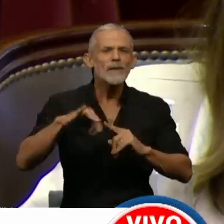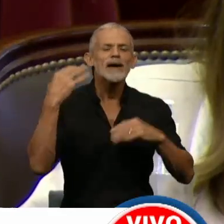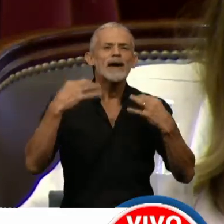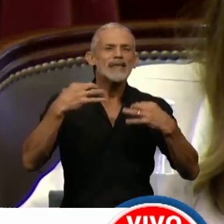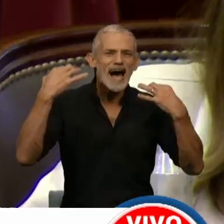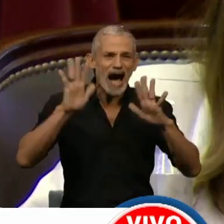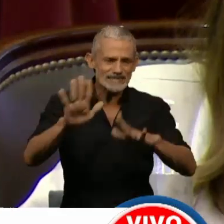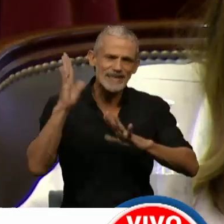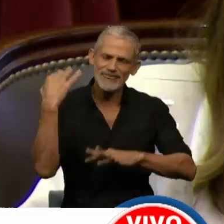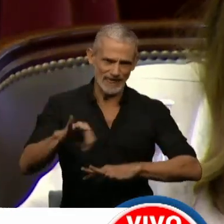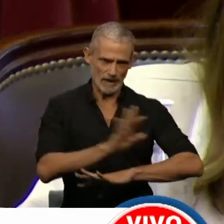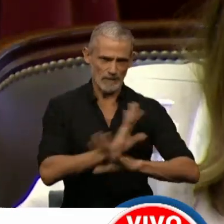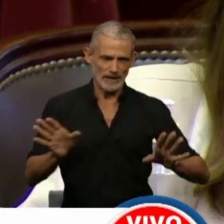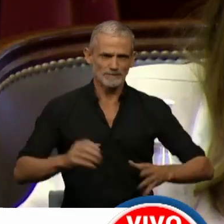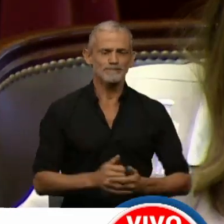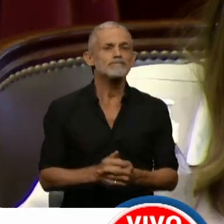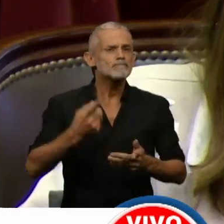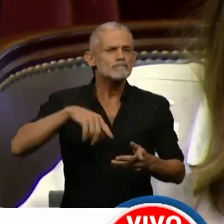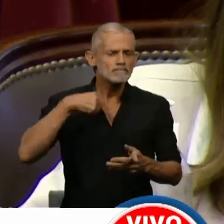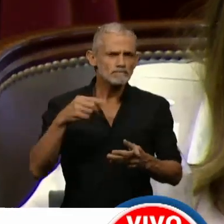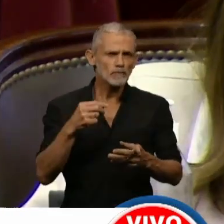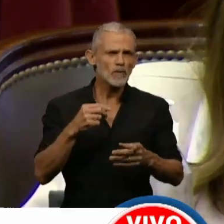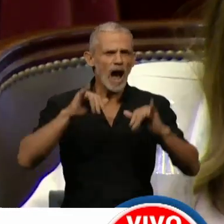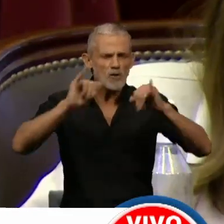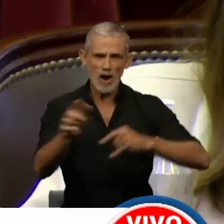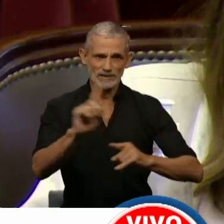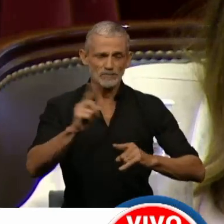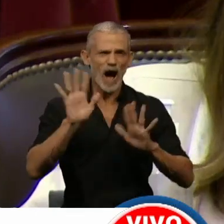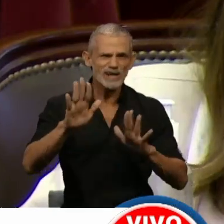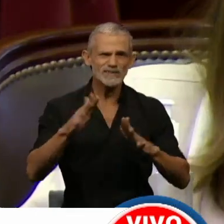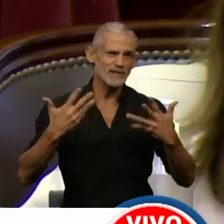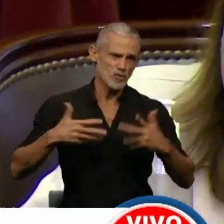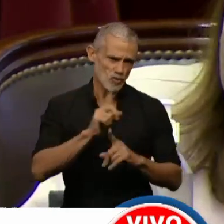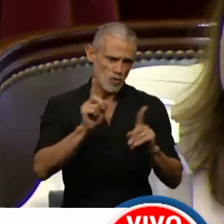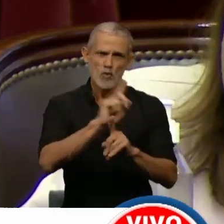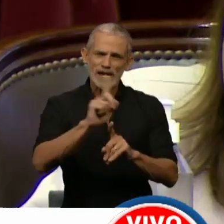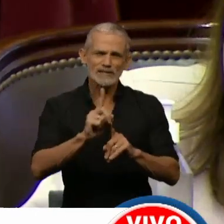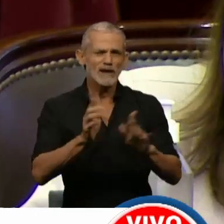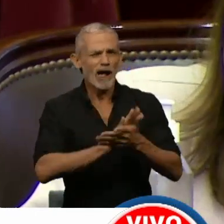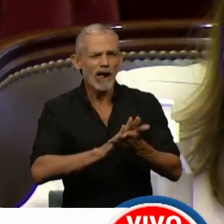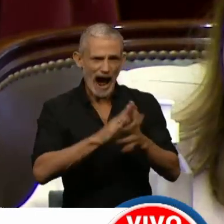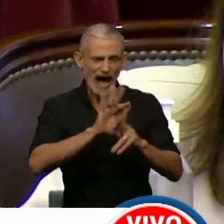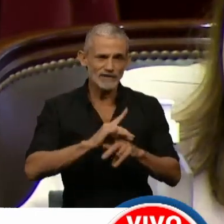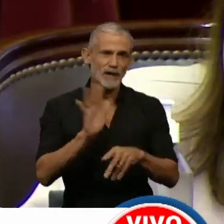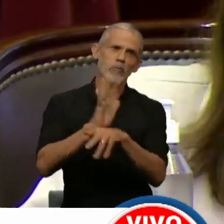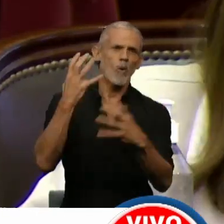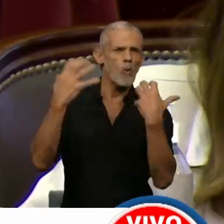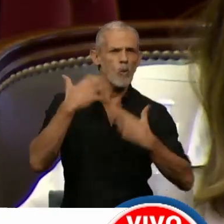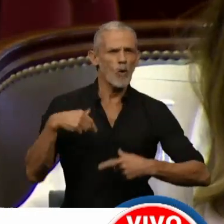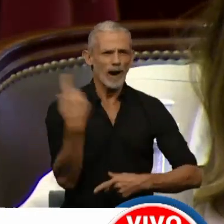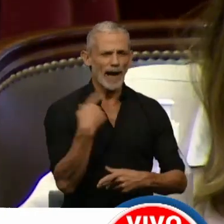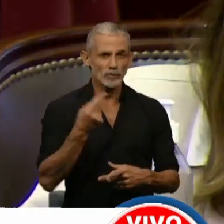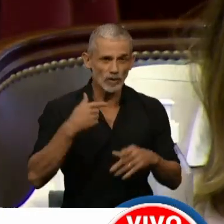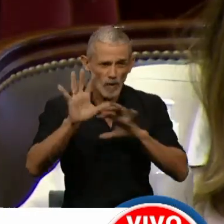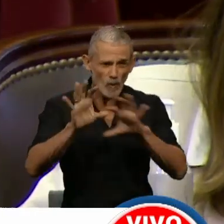es una obligación. No vamos a consentir esta normalidad, no vamos a aceptar que se nos rían en la cara y que se les